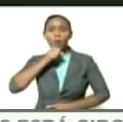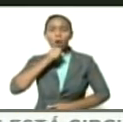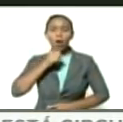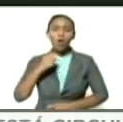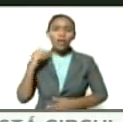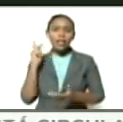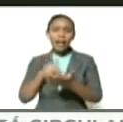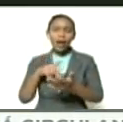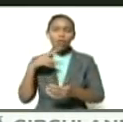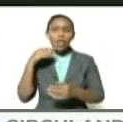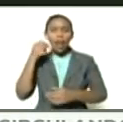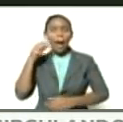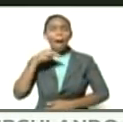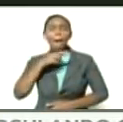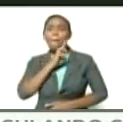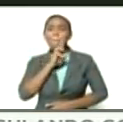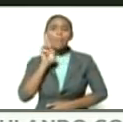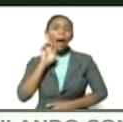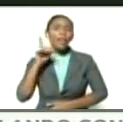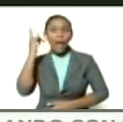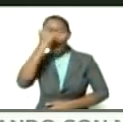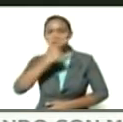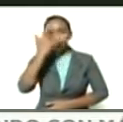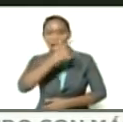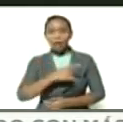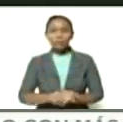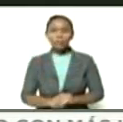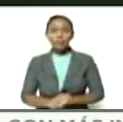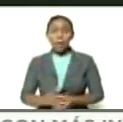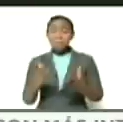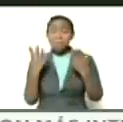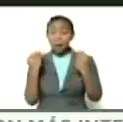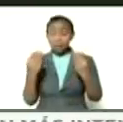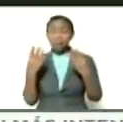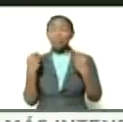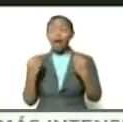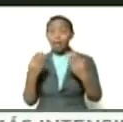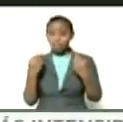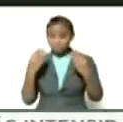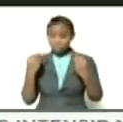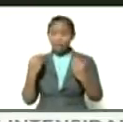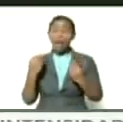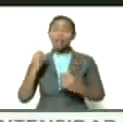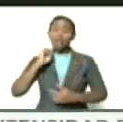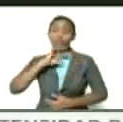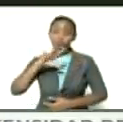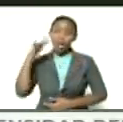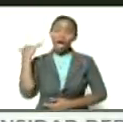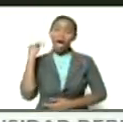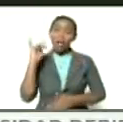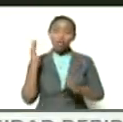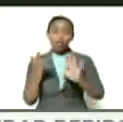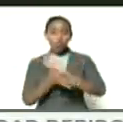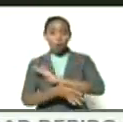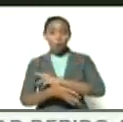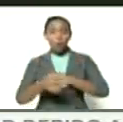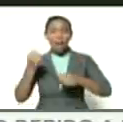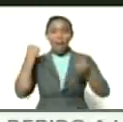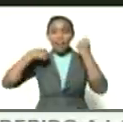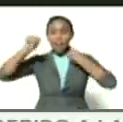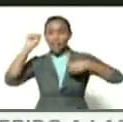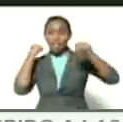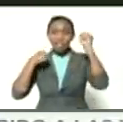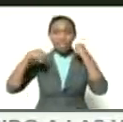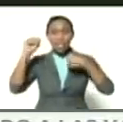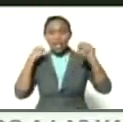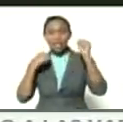madre África bastante historia hay sobre las rebeldías las